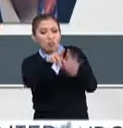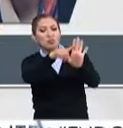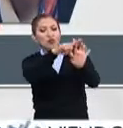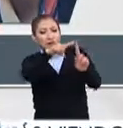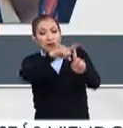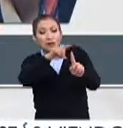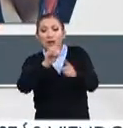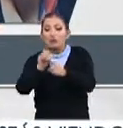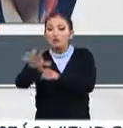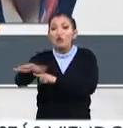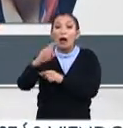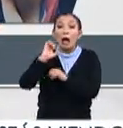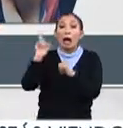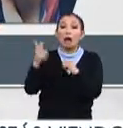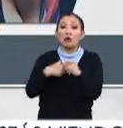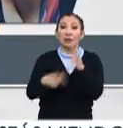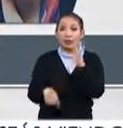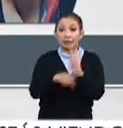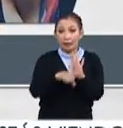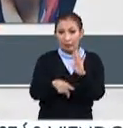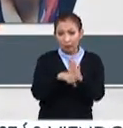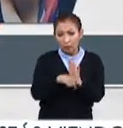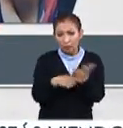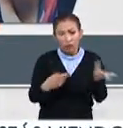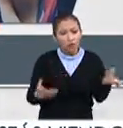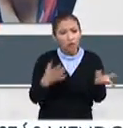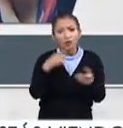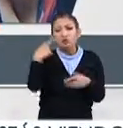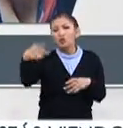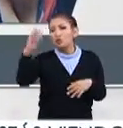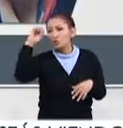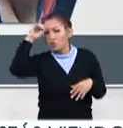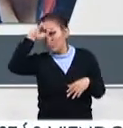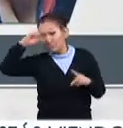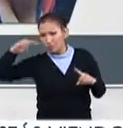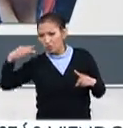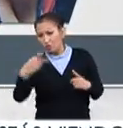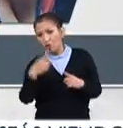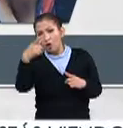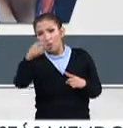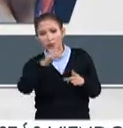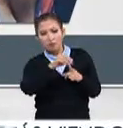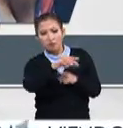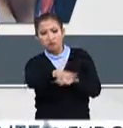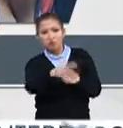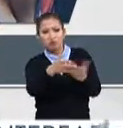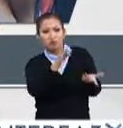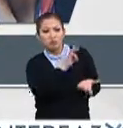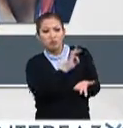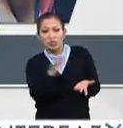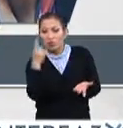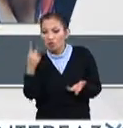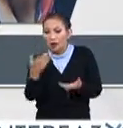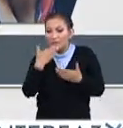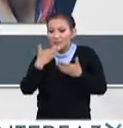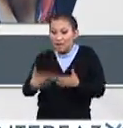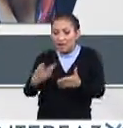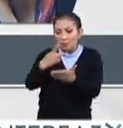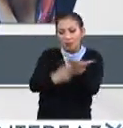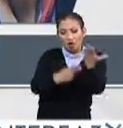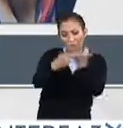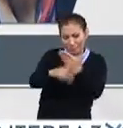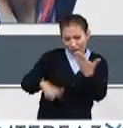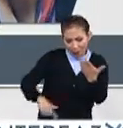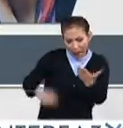positivos como los impactos negativos. ¿Cuál es, su perspectiva, el impacto que podría tener una buena política